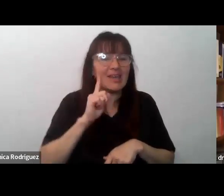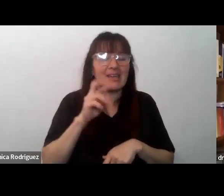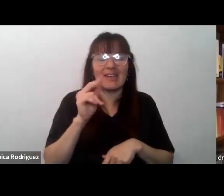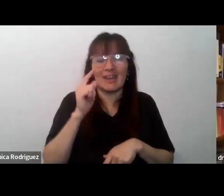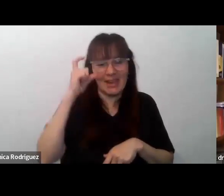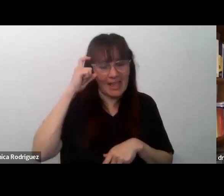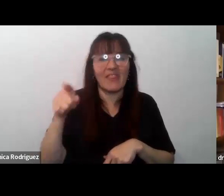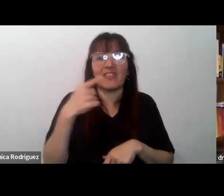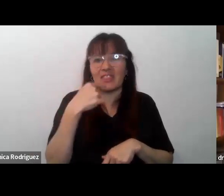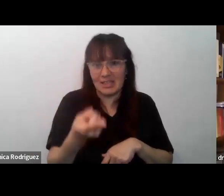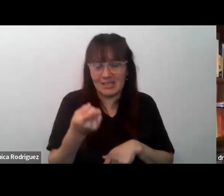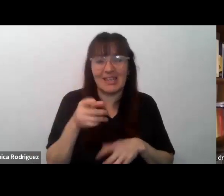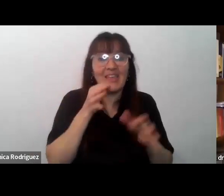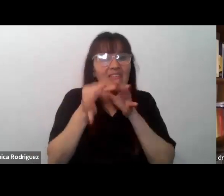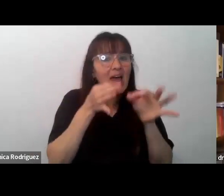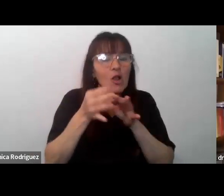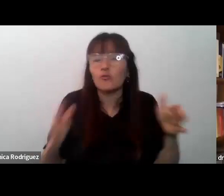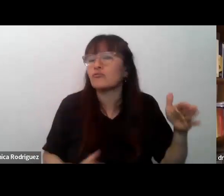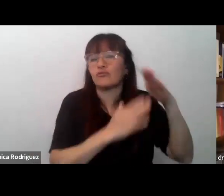exigencia existencial